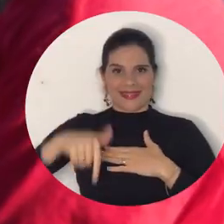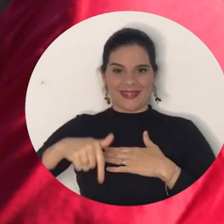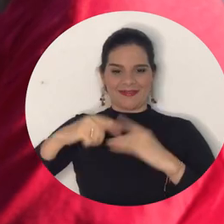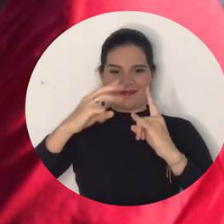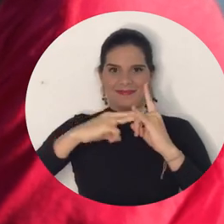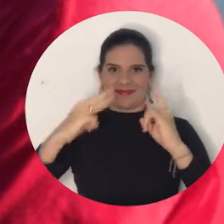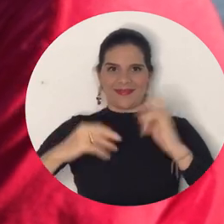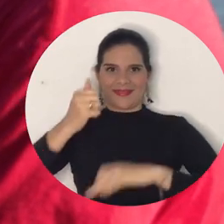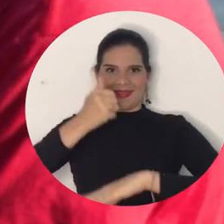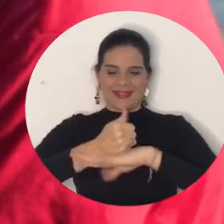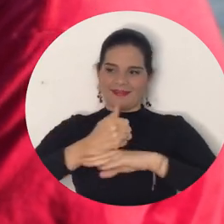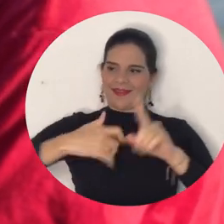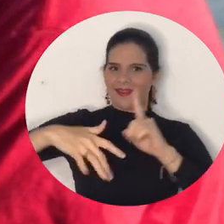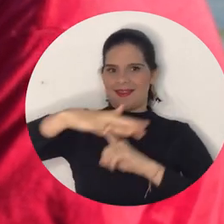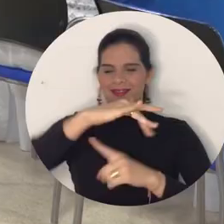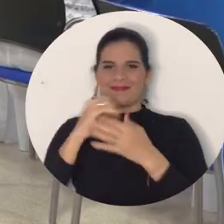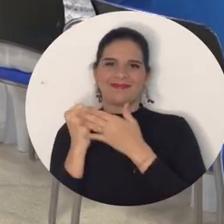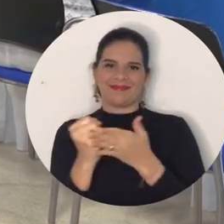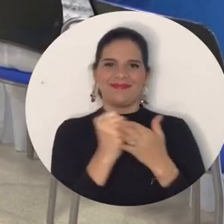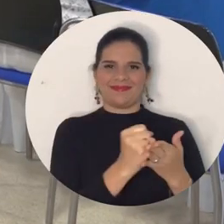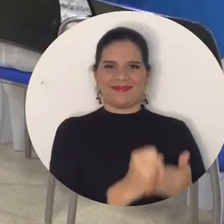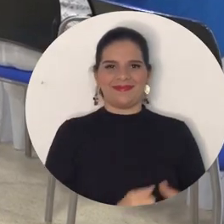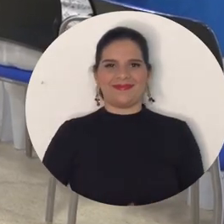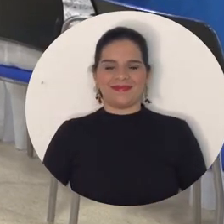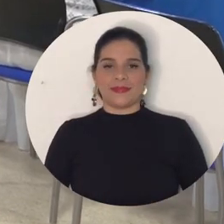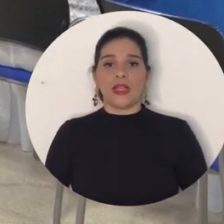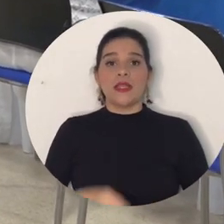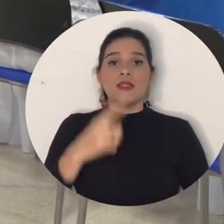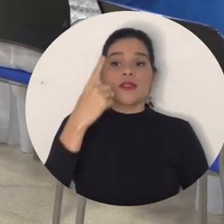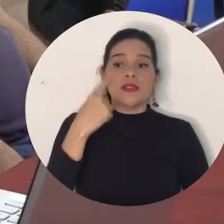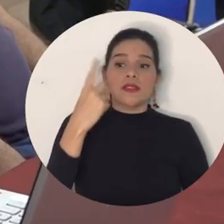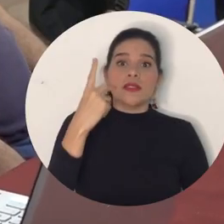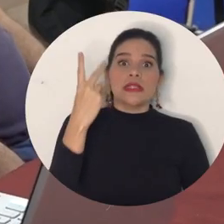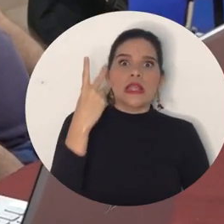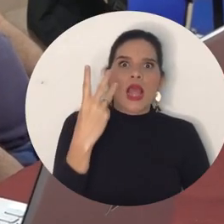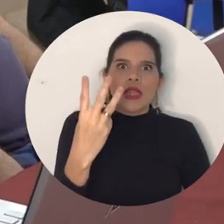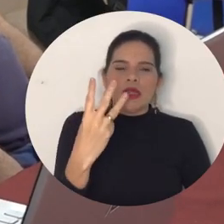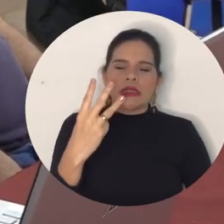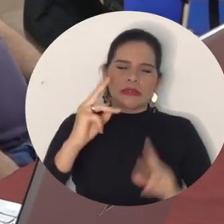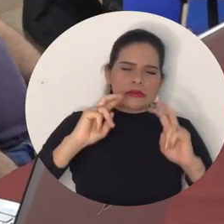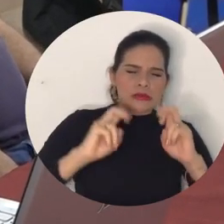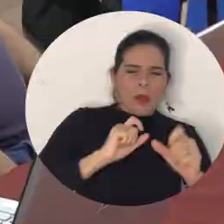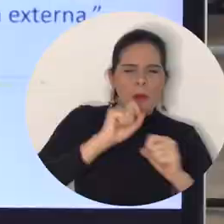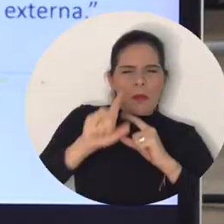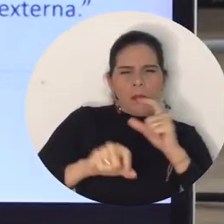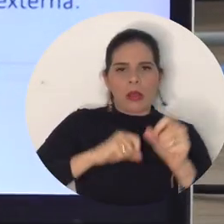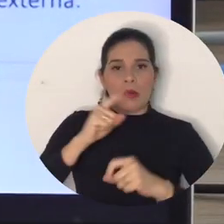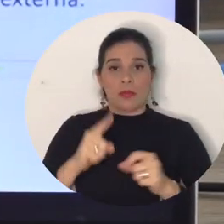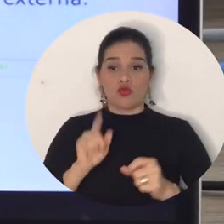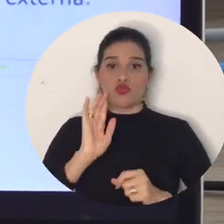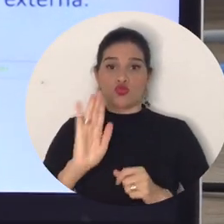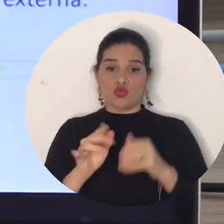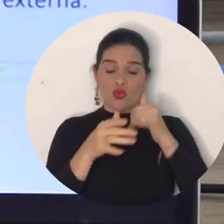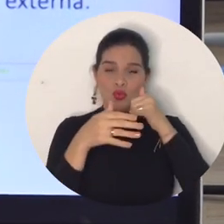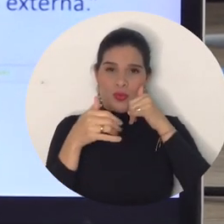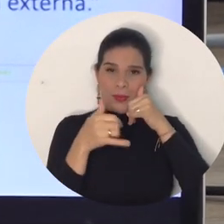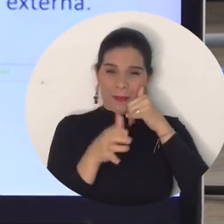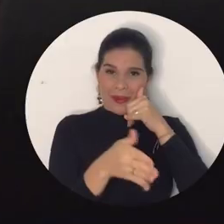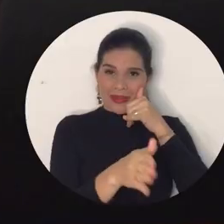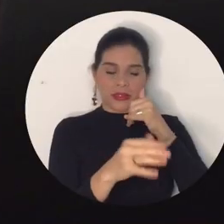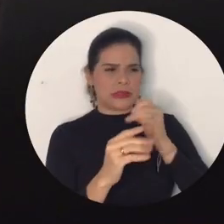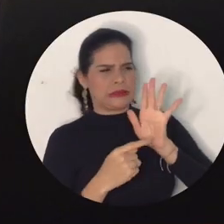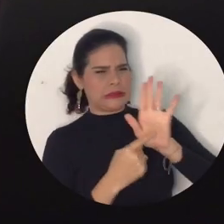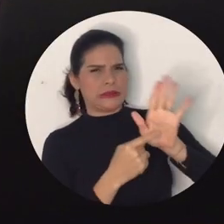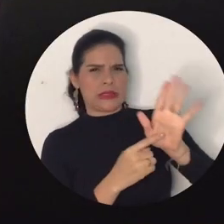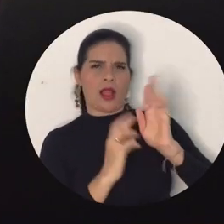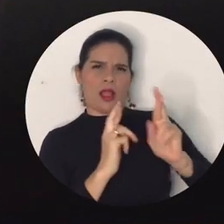administración con el entorno. En los tres días de evaluación, el Programa de Ingeniería Pesquera demostró los significativos aportes realizados al